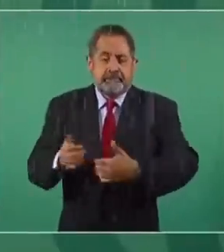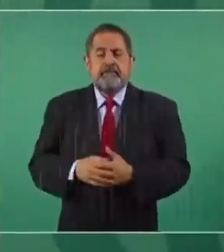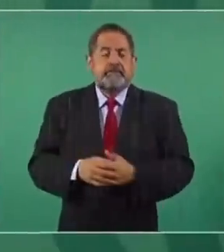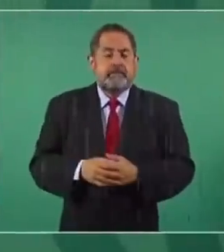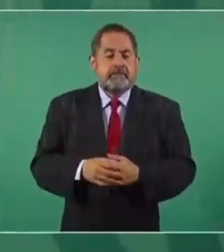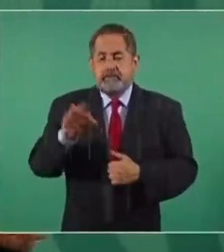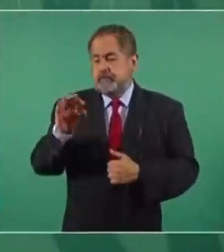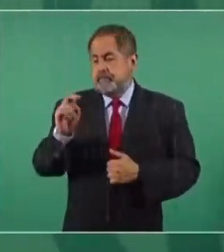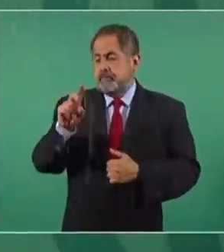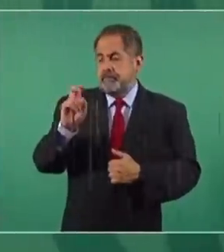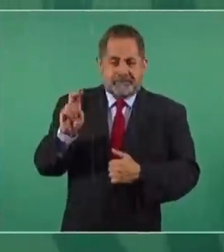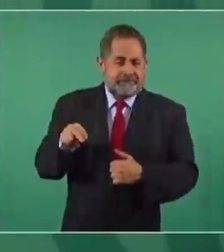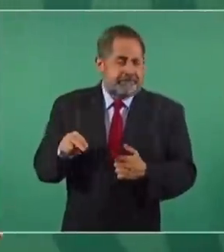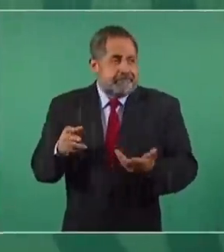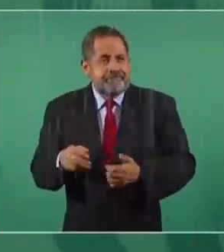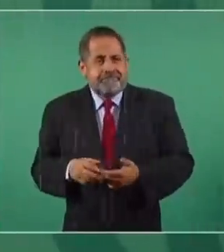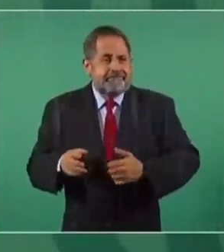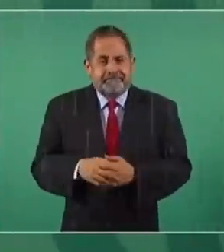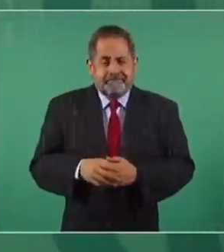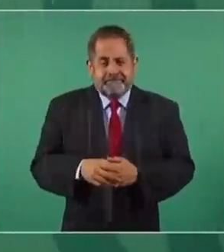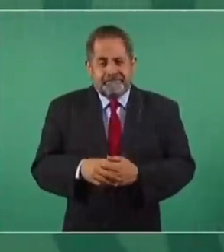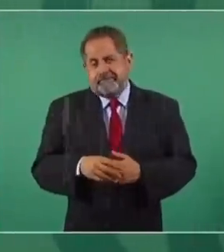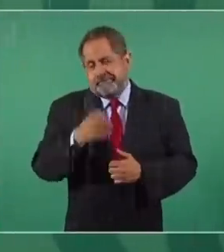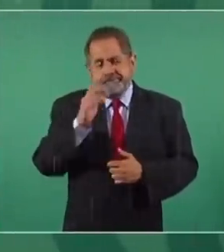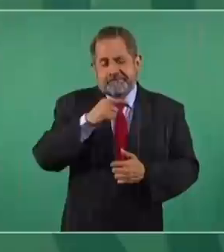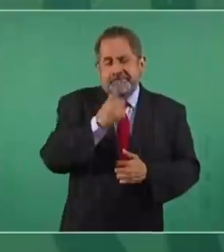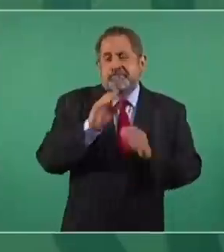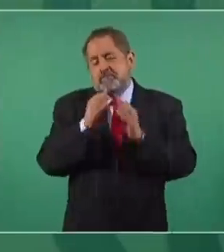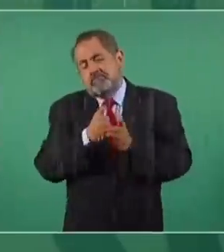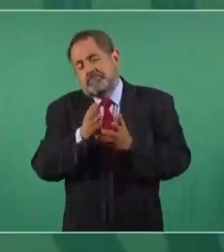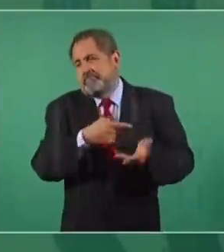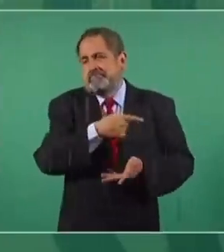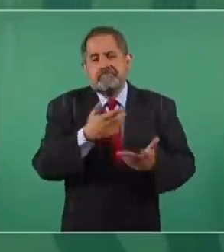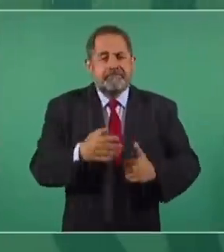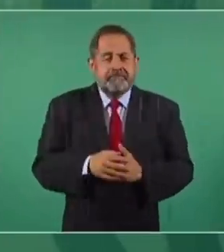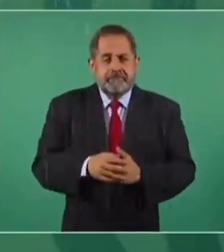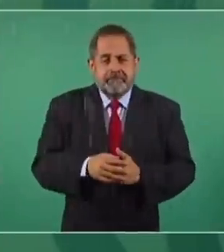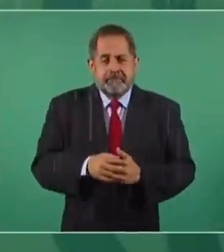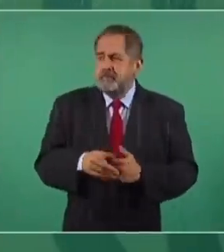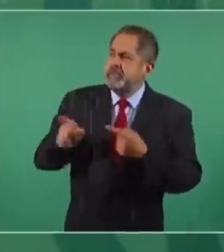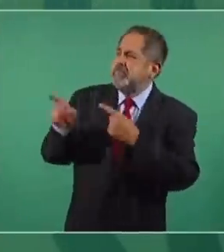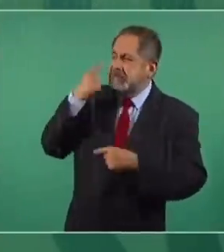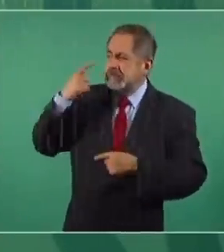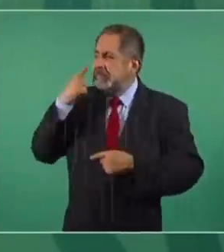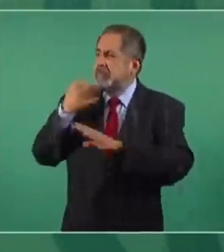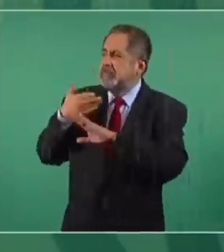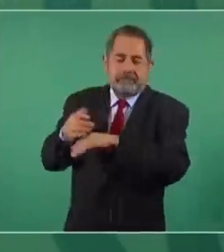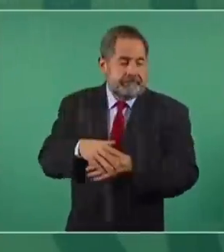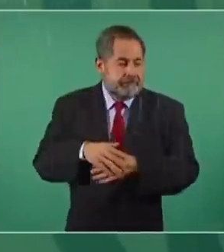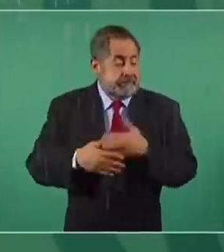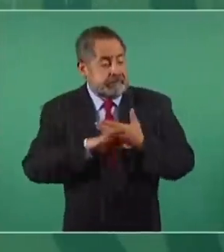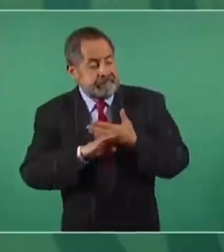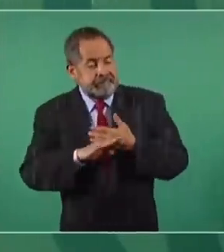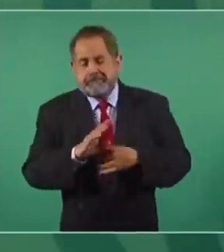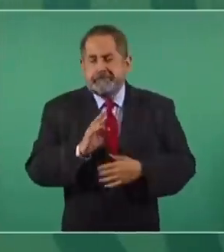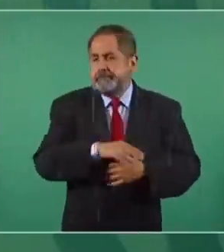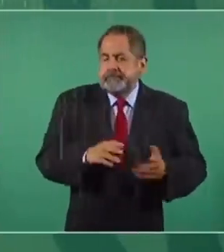del Fonden, pues es una manera de estar cuestionando la verdad. Están muy